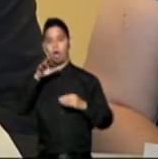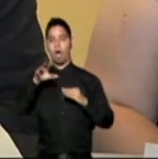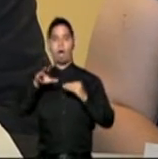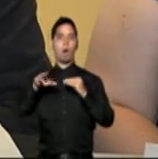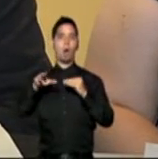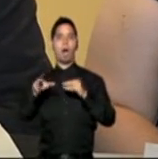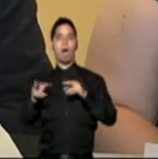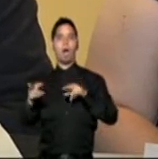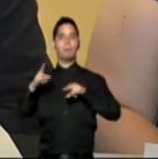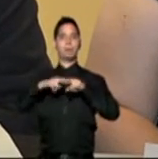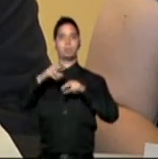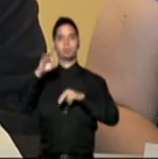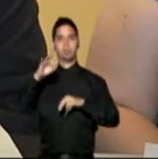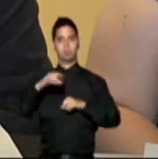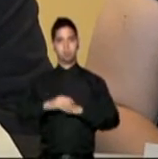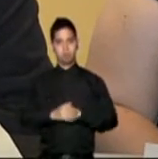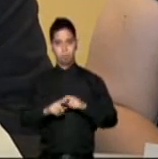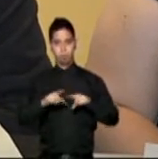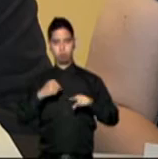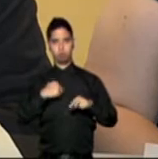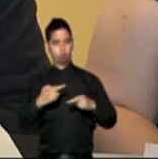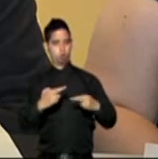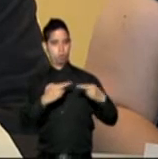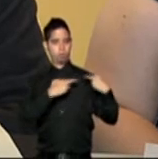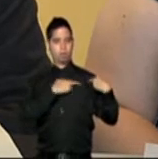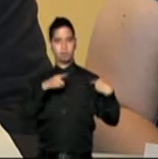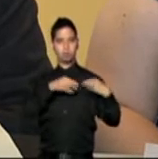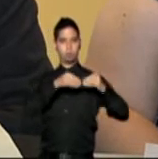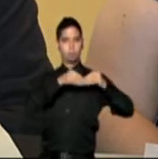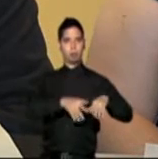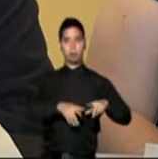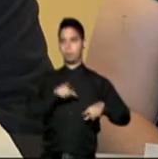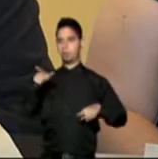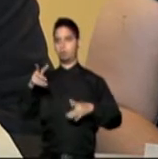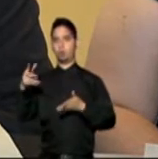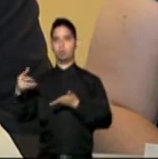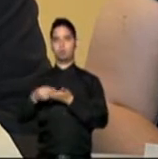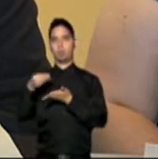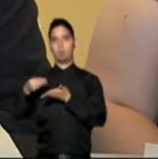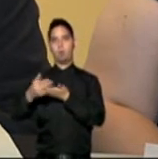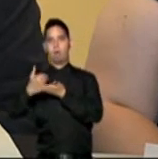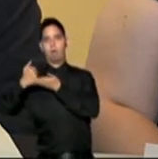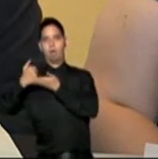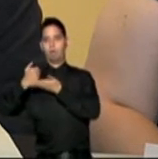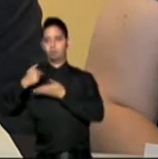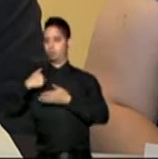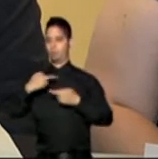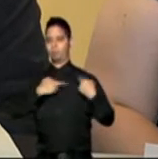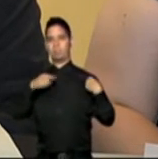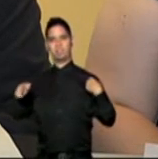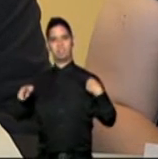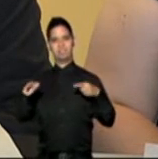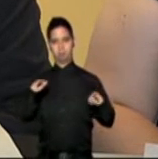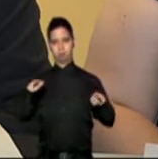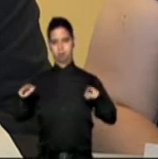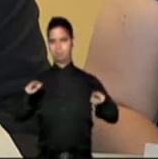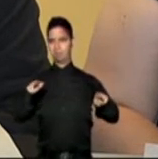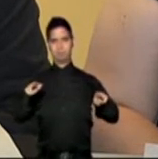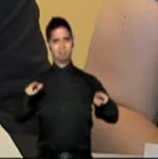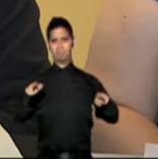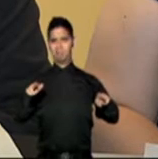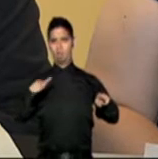pero yo soy solidariamente responsable de sus pérdidas, no de sus ganancias. Así que eso no puede